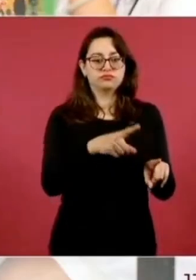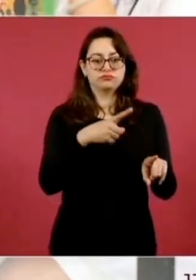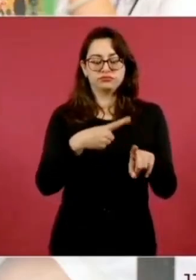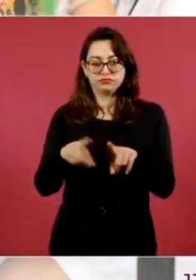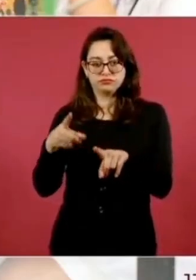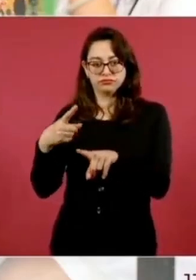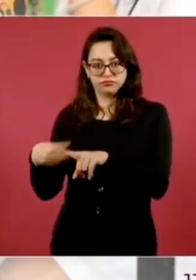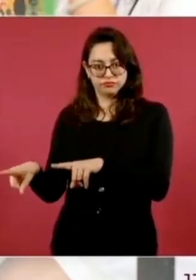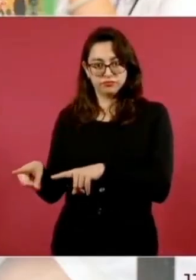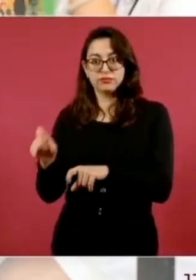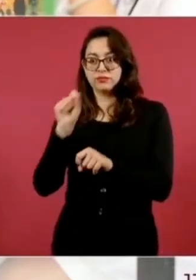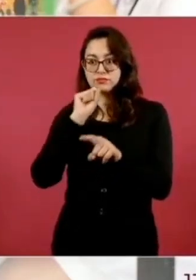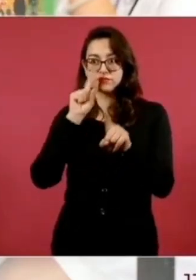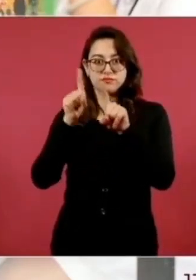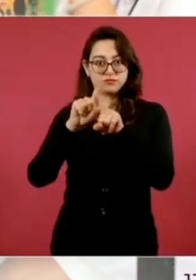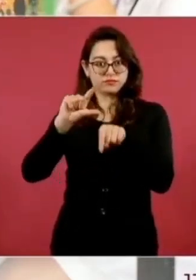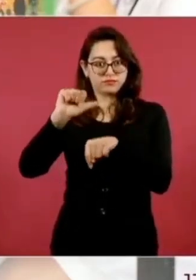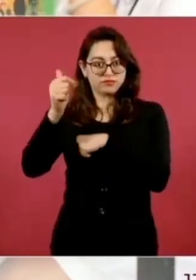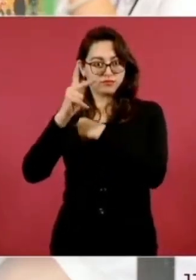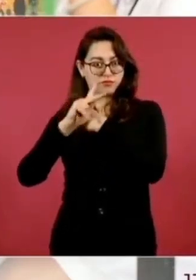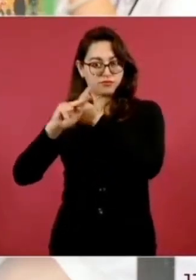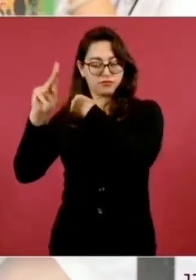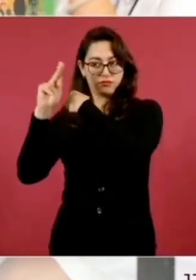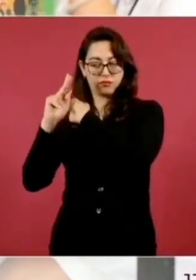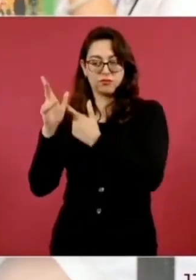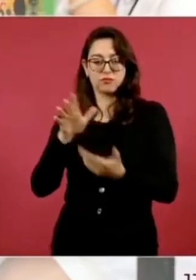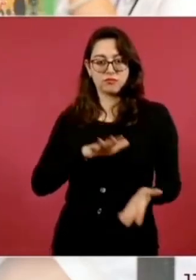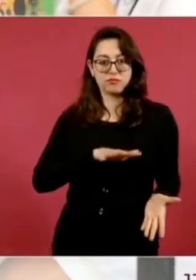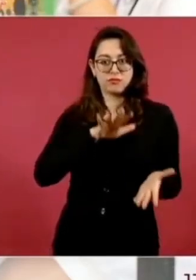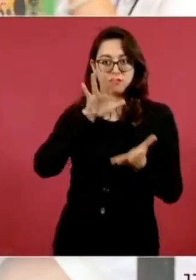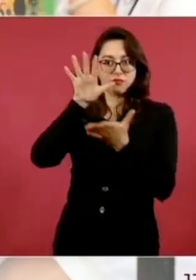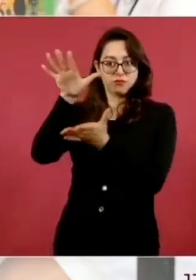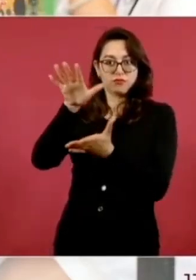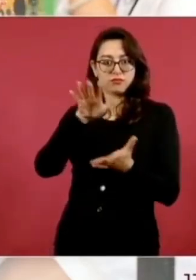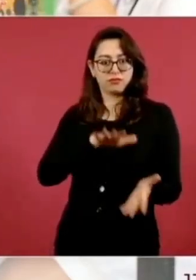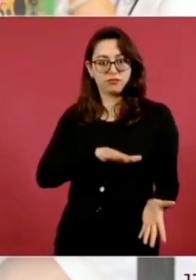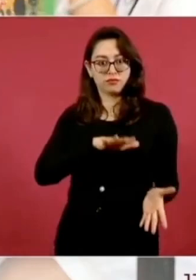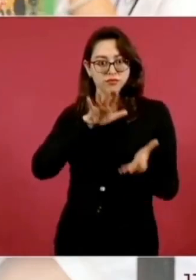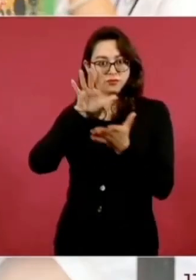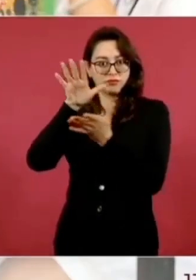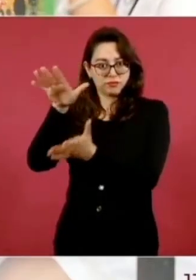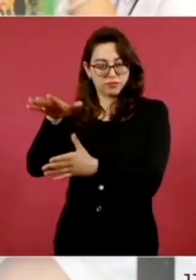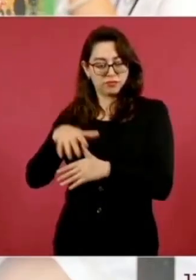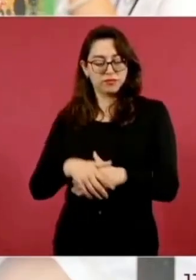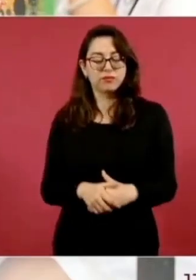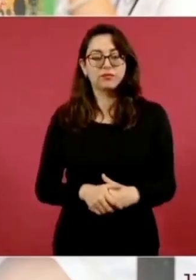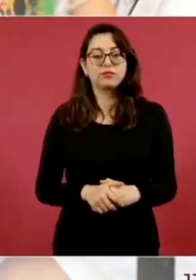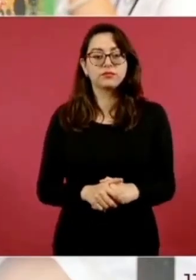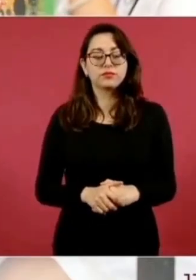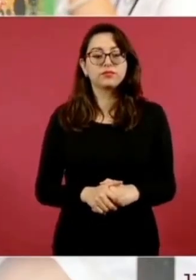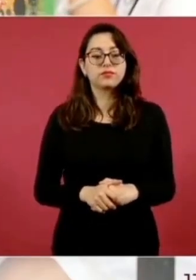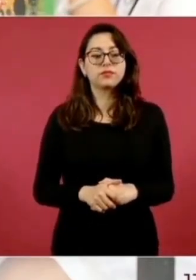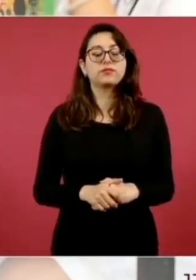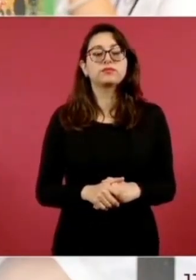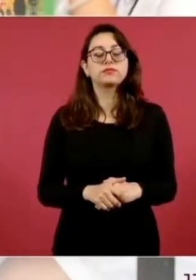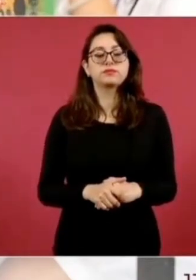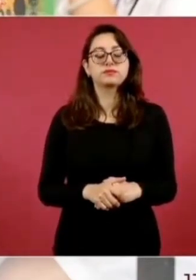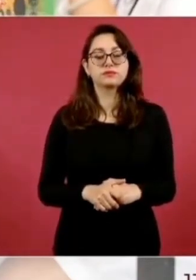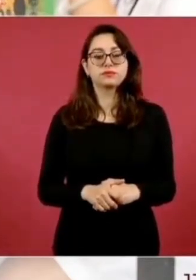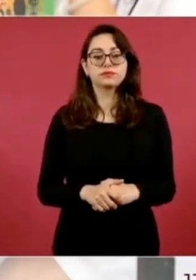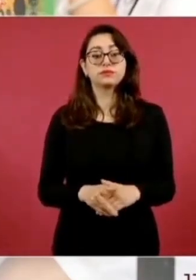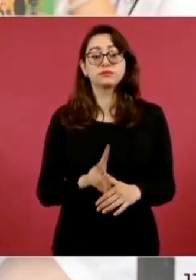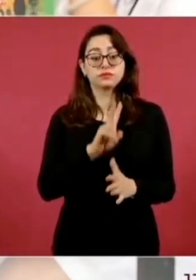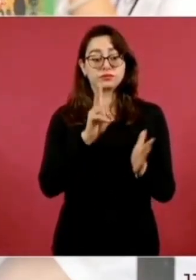a través del programa del Instituto de los Mexicanos en el Exterior. Para el ciclo escolar